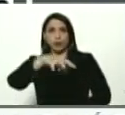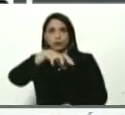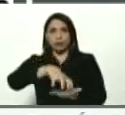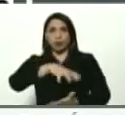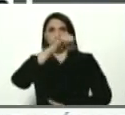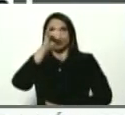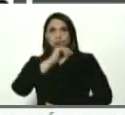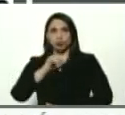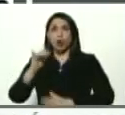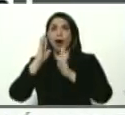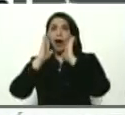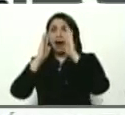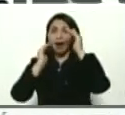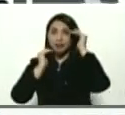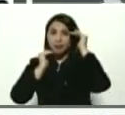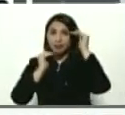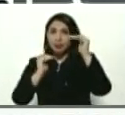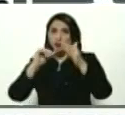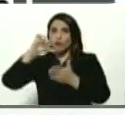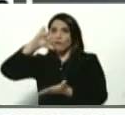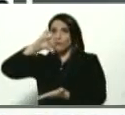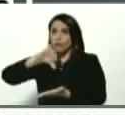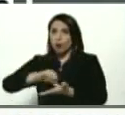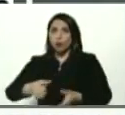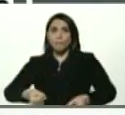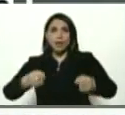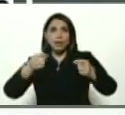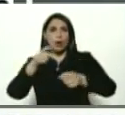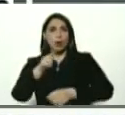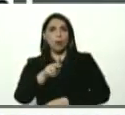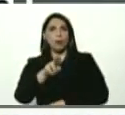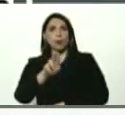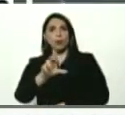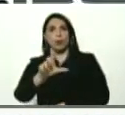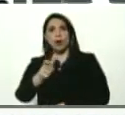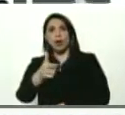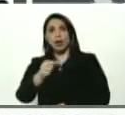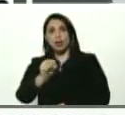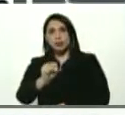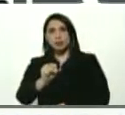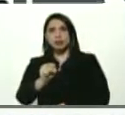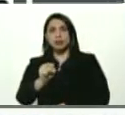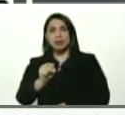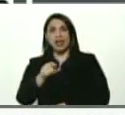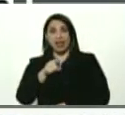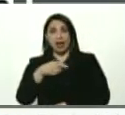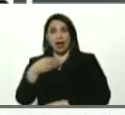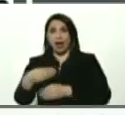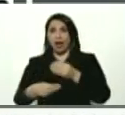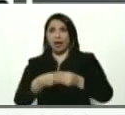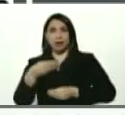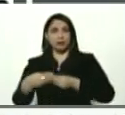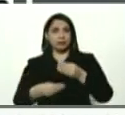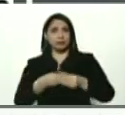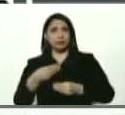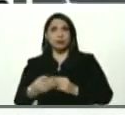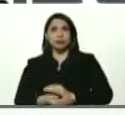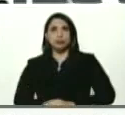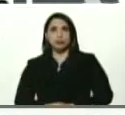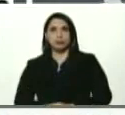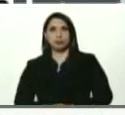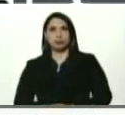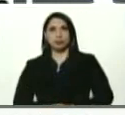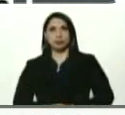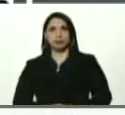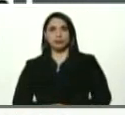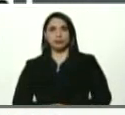atendiendo el foco del mercado de las fulgas. Bueno, que ha generado unos casos que